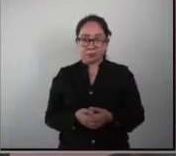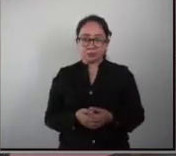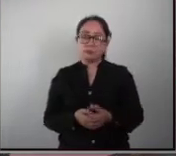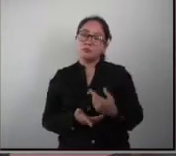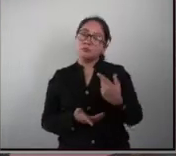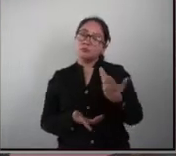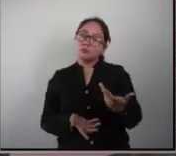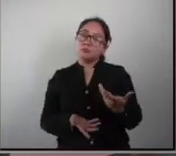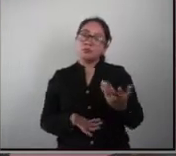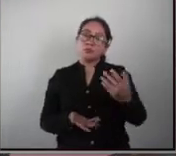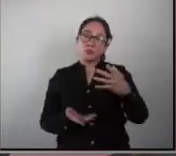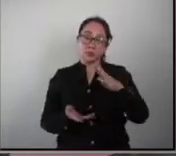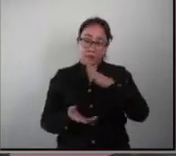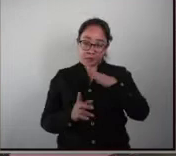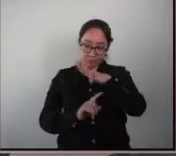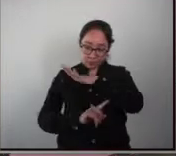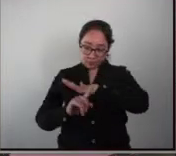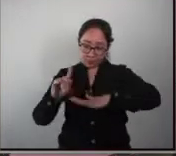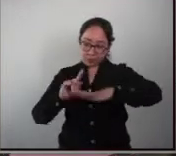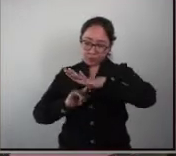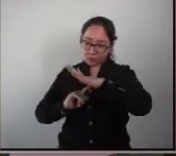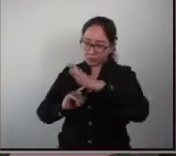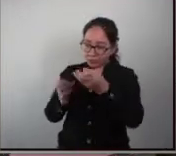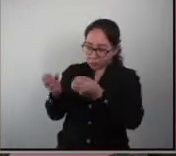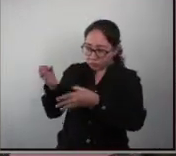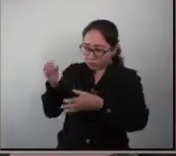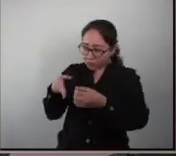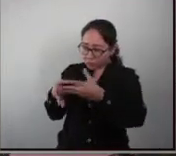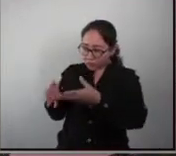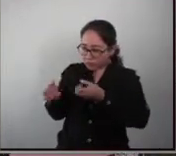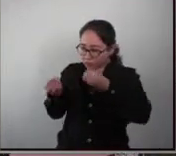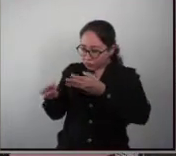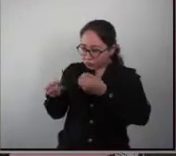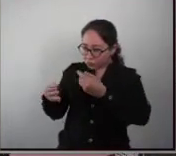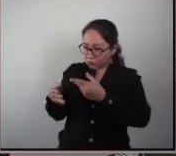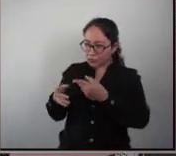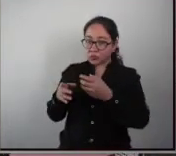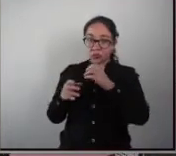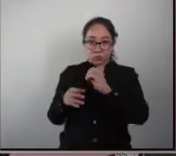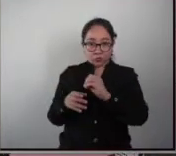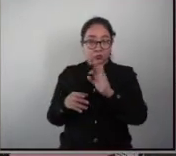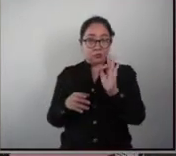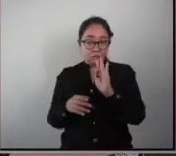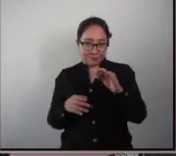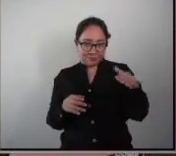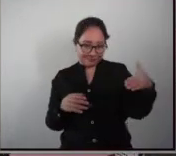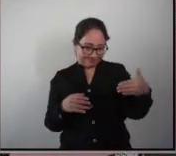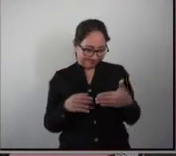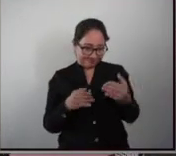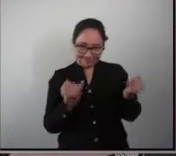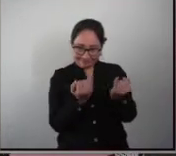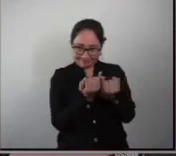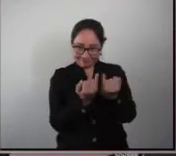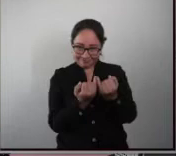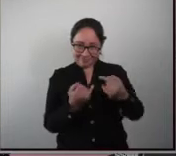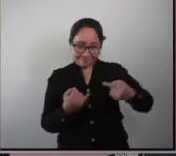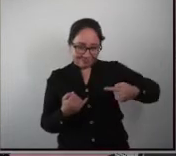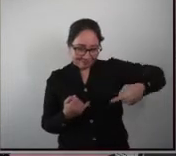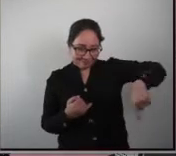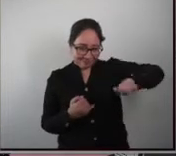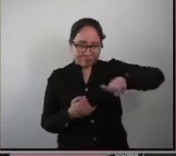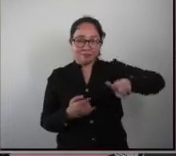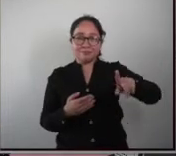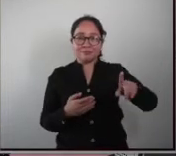ambiente o el enriquecimiento ambiental y someter o exponer a el PCEBRA justamente a